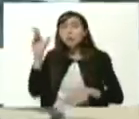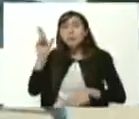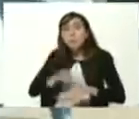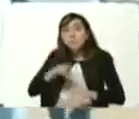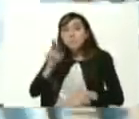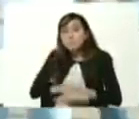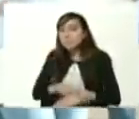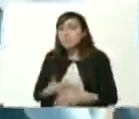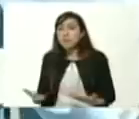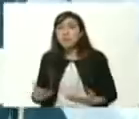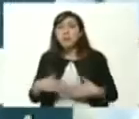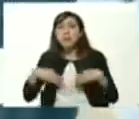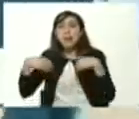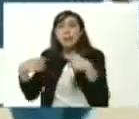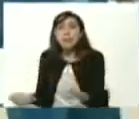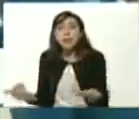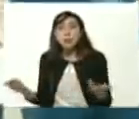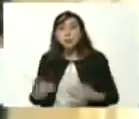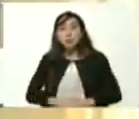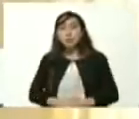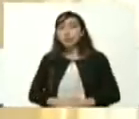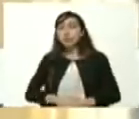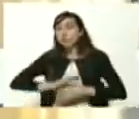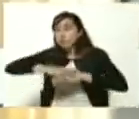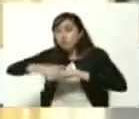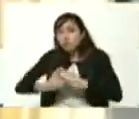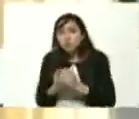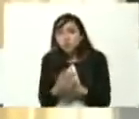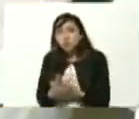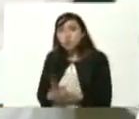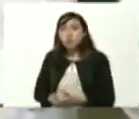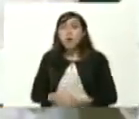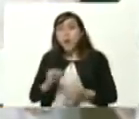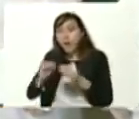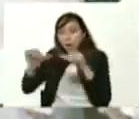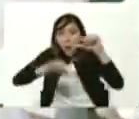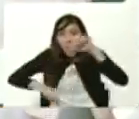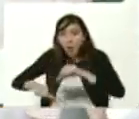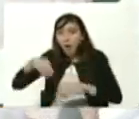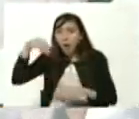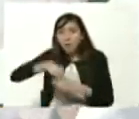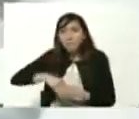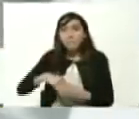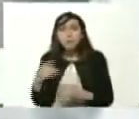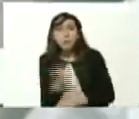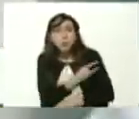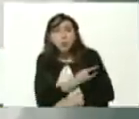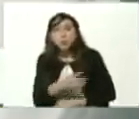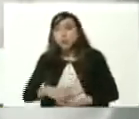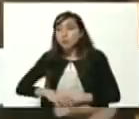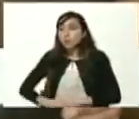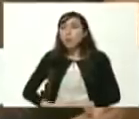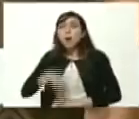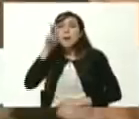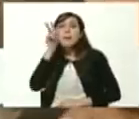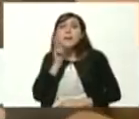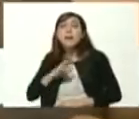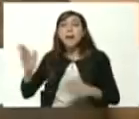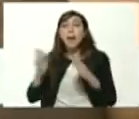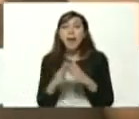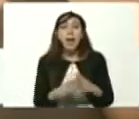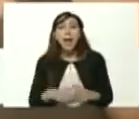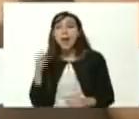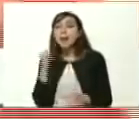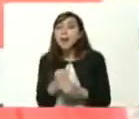pudimos compartir antibacterial realizado por nuestra casa de estudio desinfección de casas en fin todo un